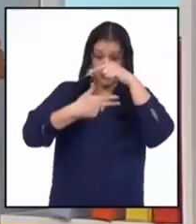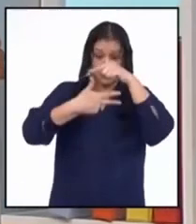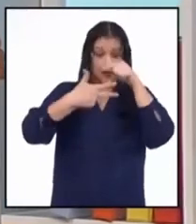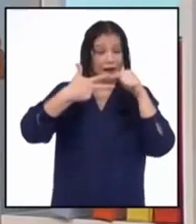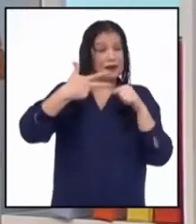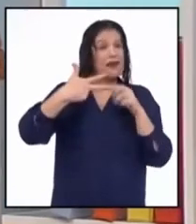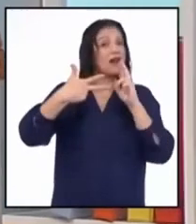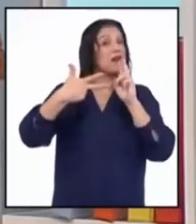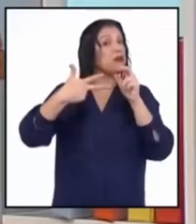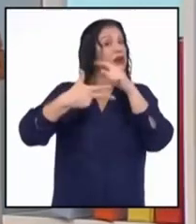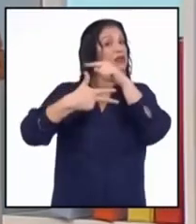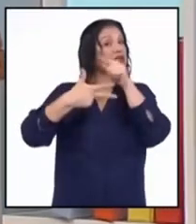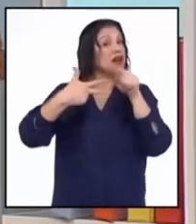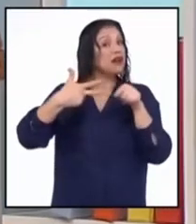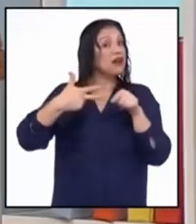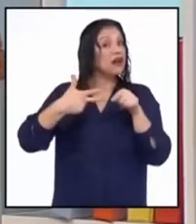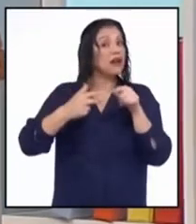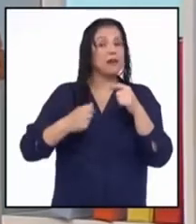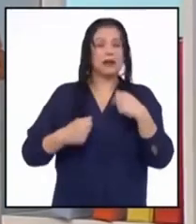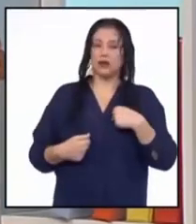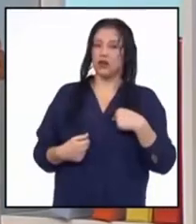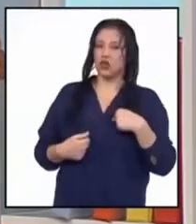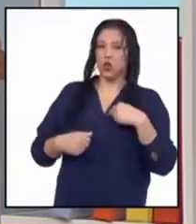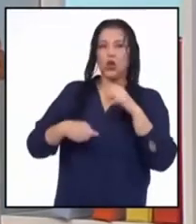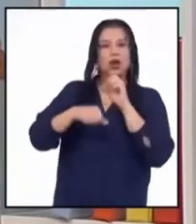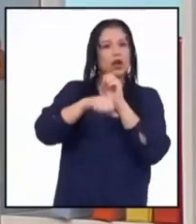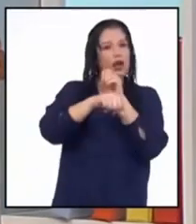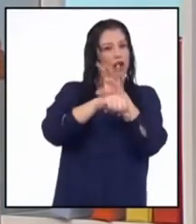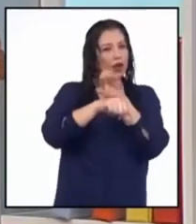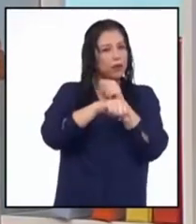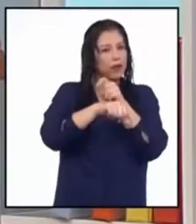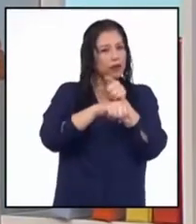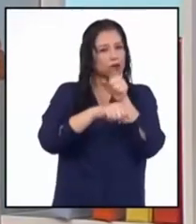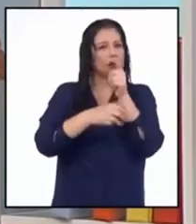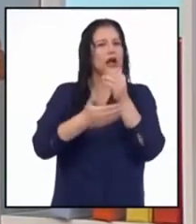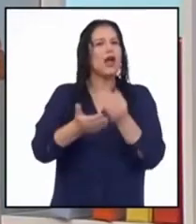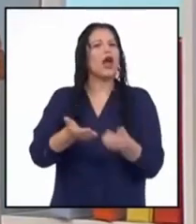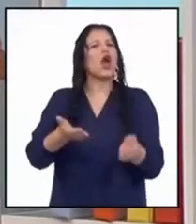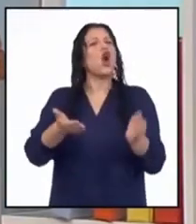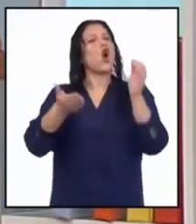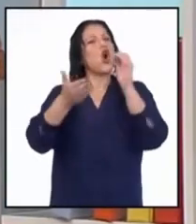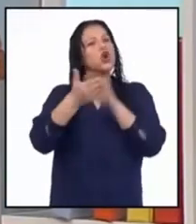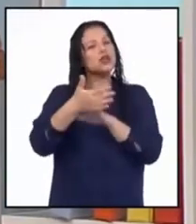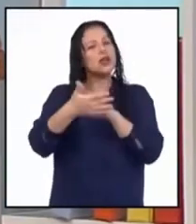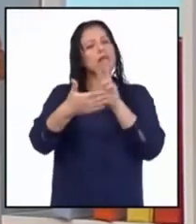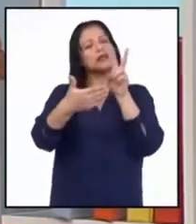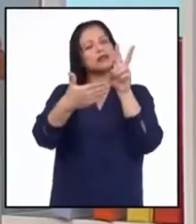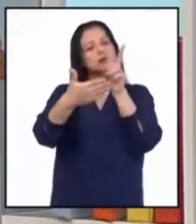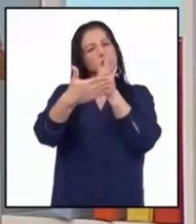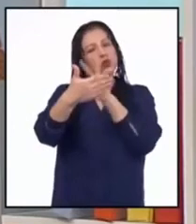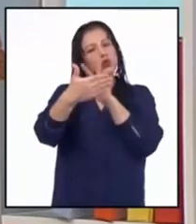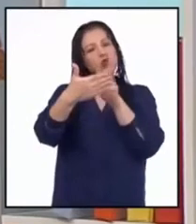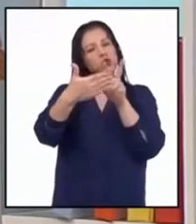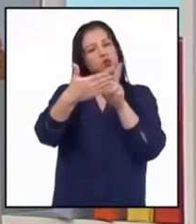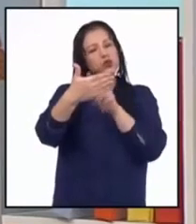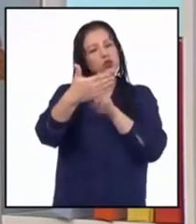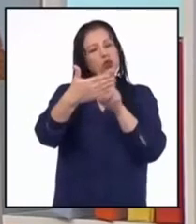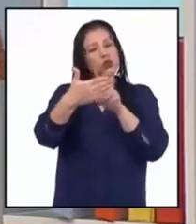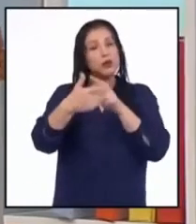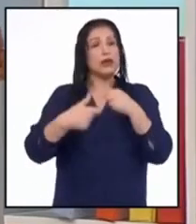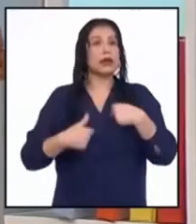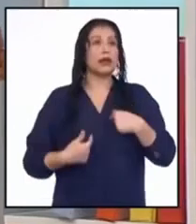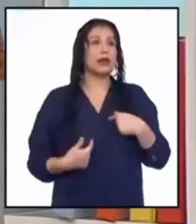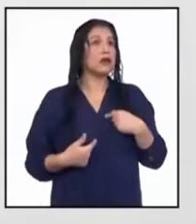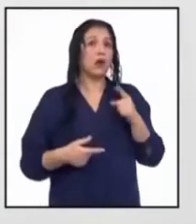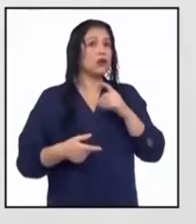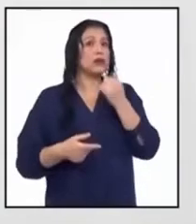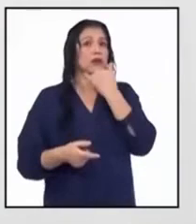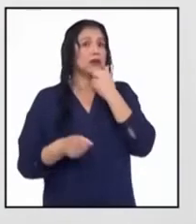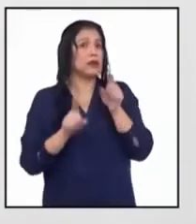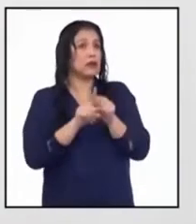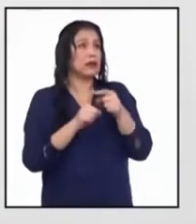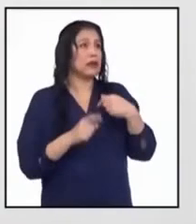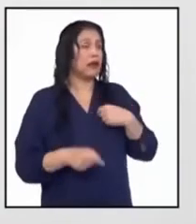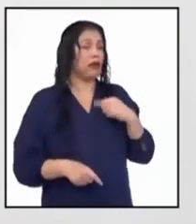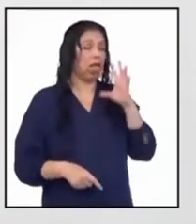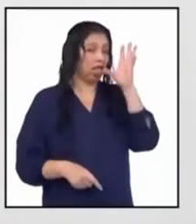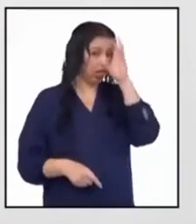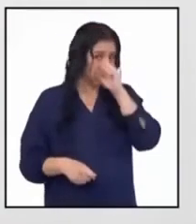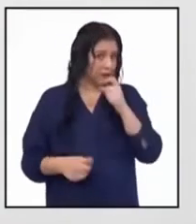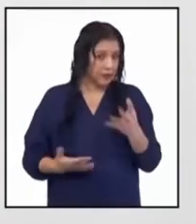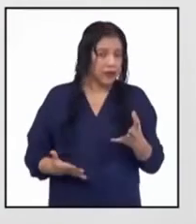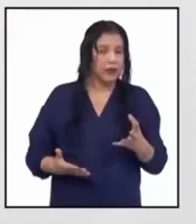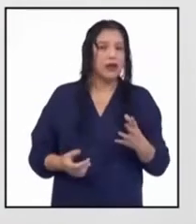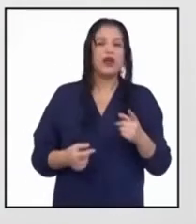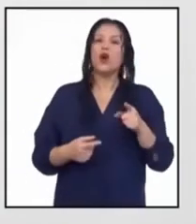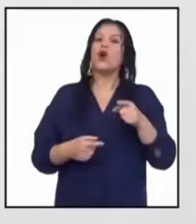o no? Yo les recomiendo a todos ver nuevamente el texto con mucha atención para que no les pase lo que me ha pasado a mí, pues. Estoy